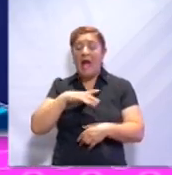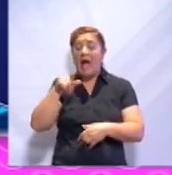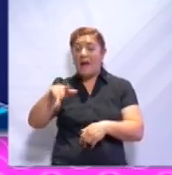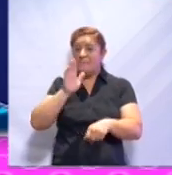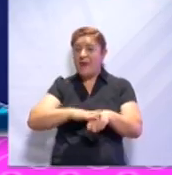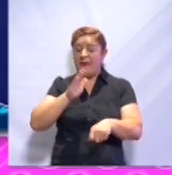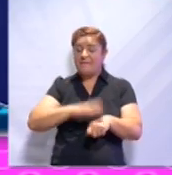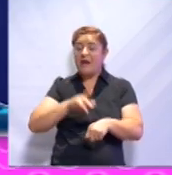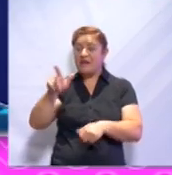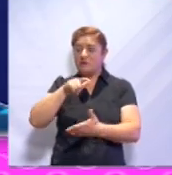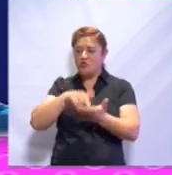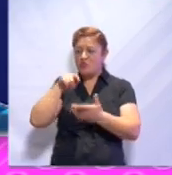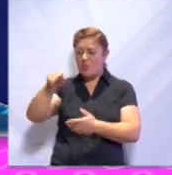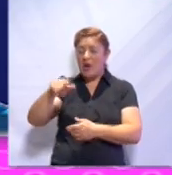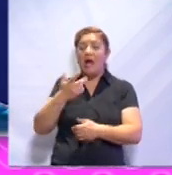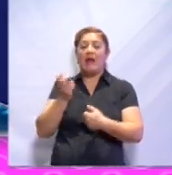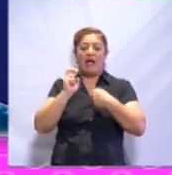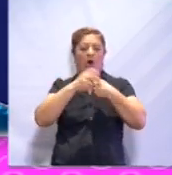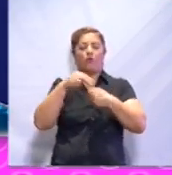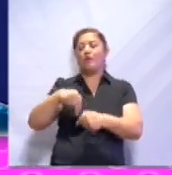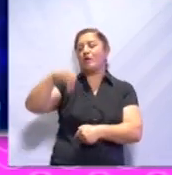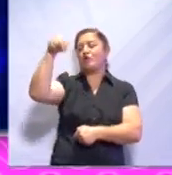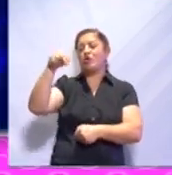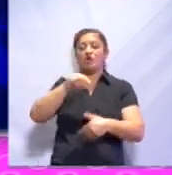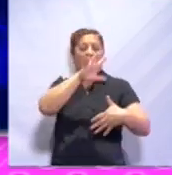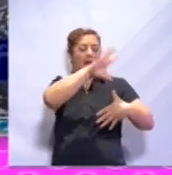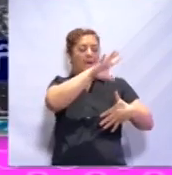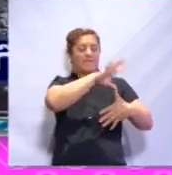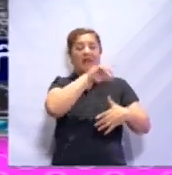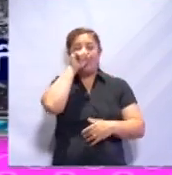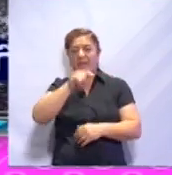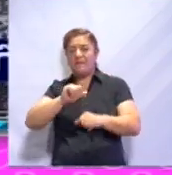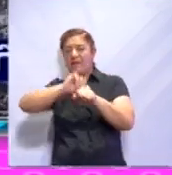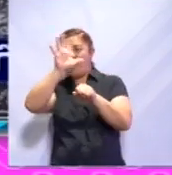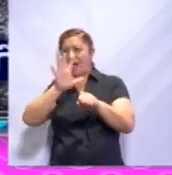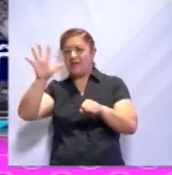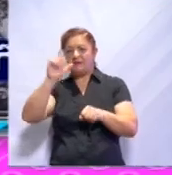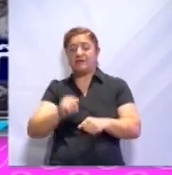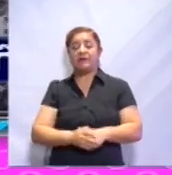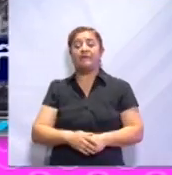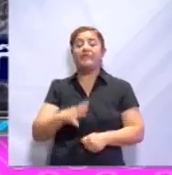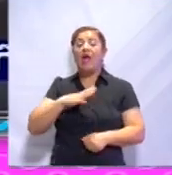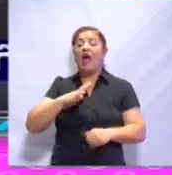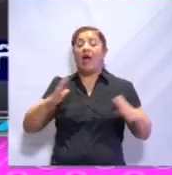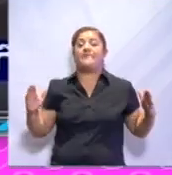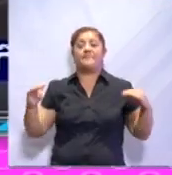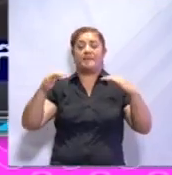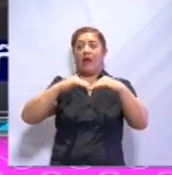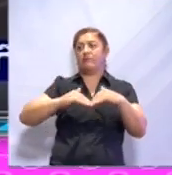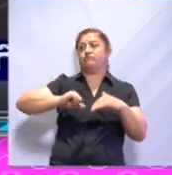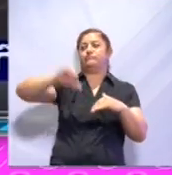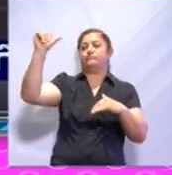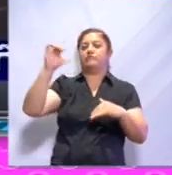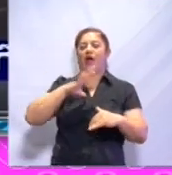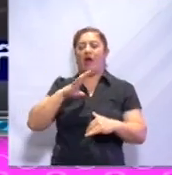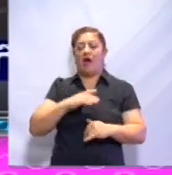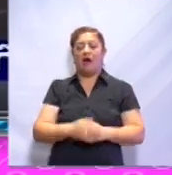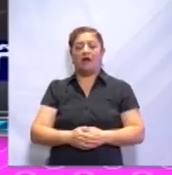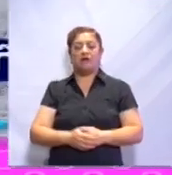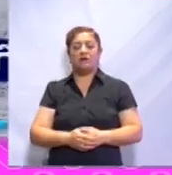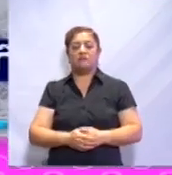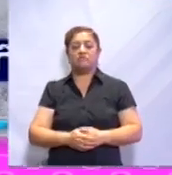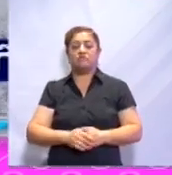principalmente en el norte de Europa, América y Asia. La pradera de alta montaña se encuentra a una